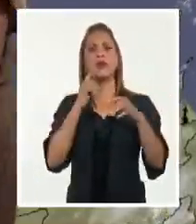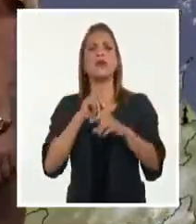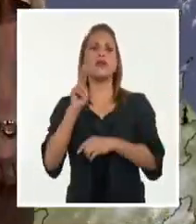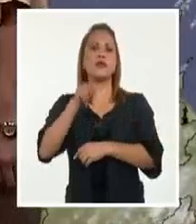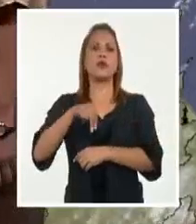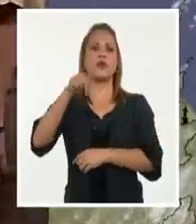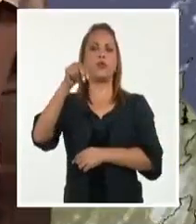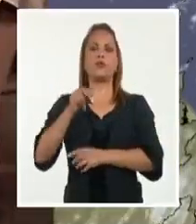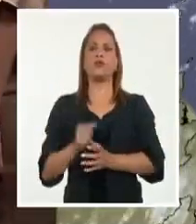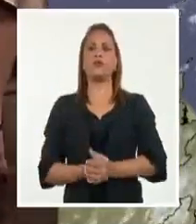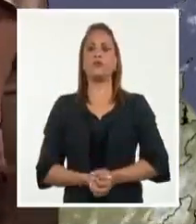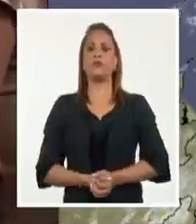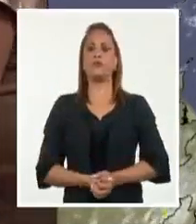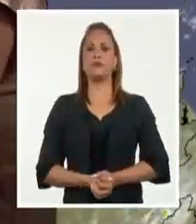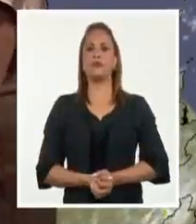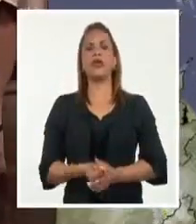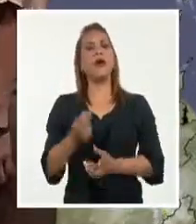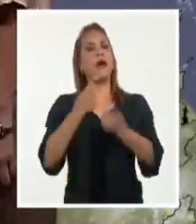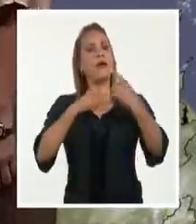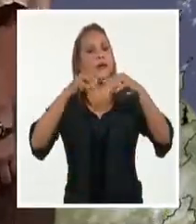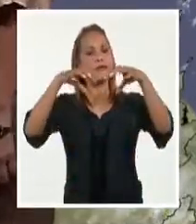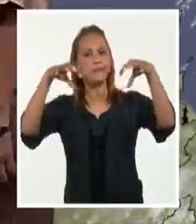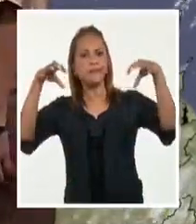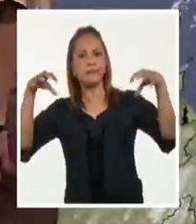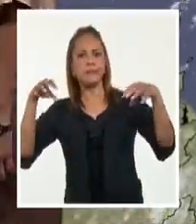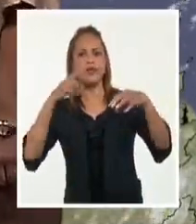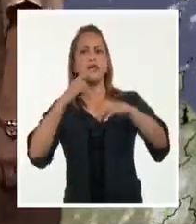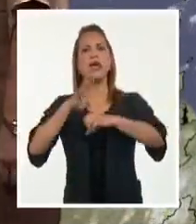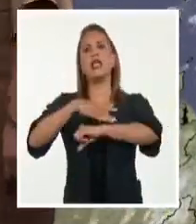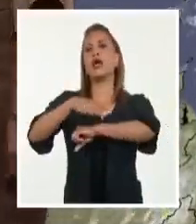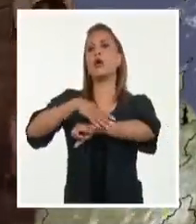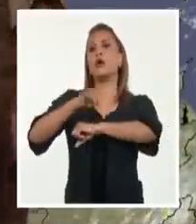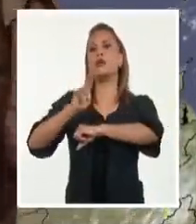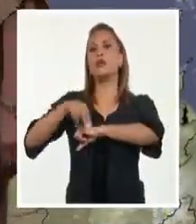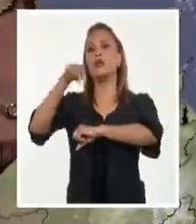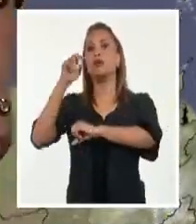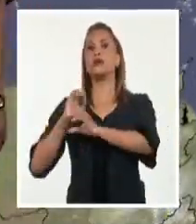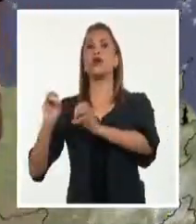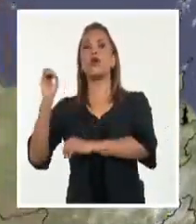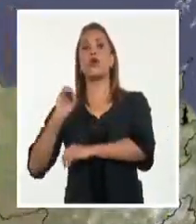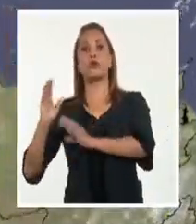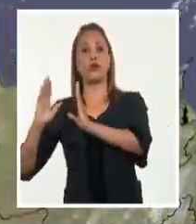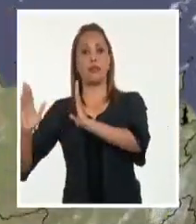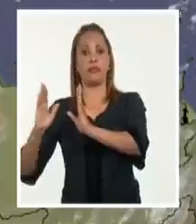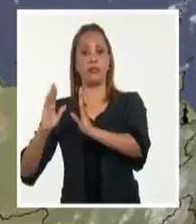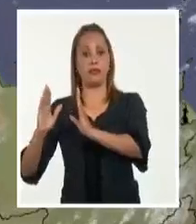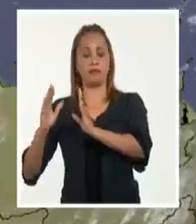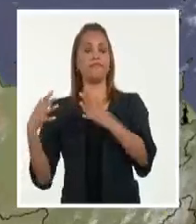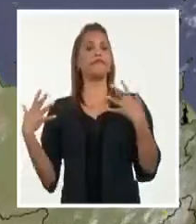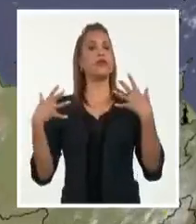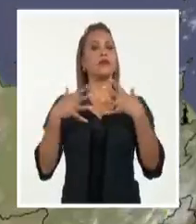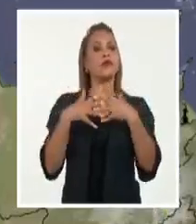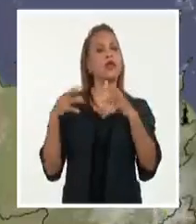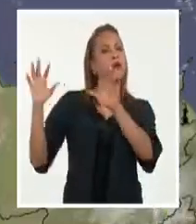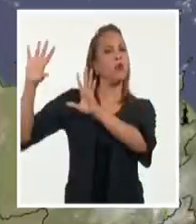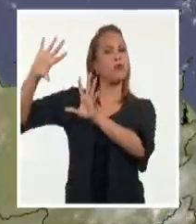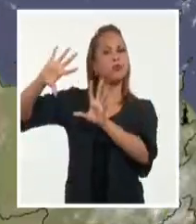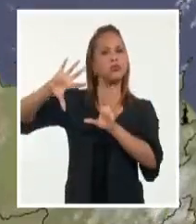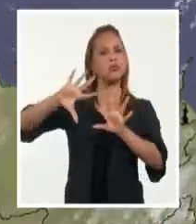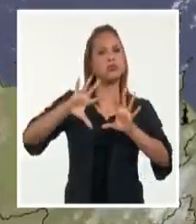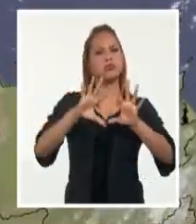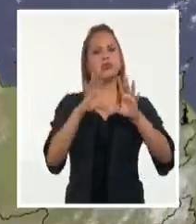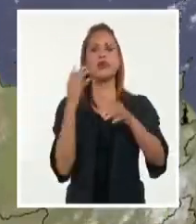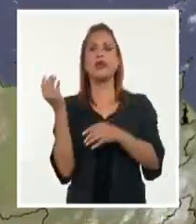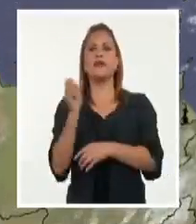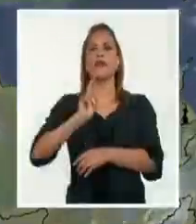Aislados chubascos que también estarán ocurriendo en zonas de la costa norte de la región oriental, pero relacionados con el transporte de nublados bajos en el flujo